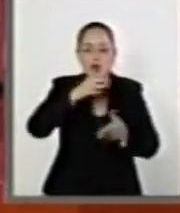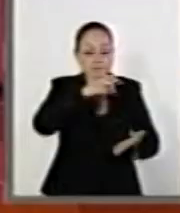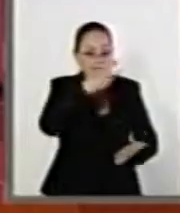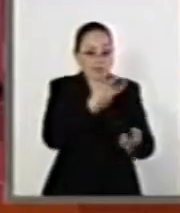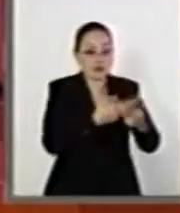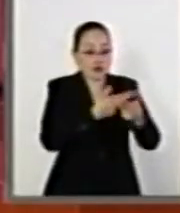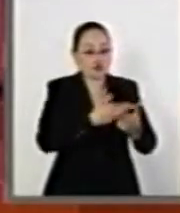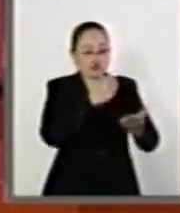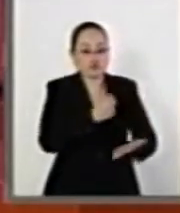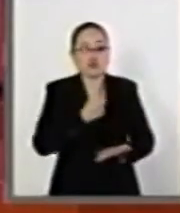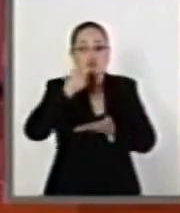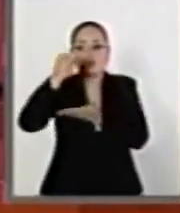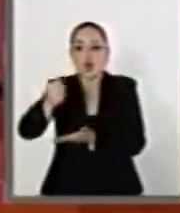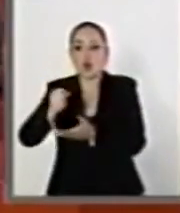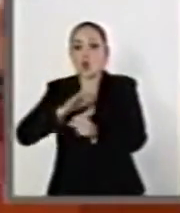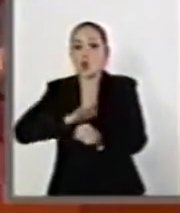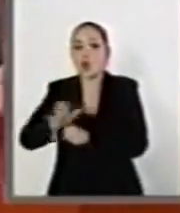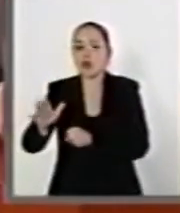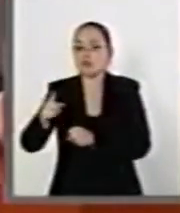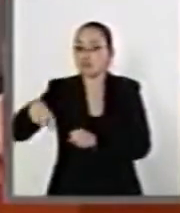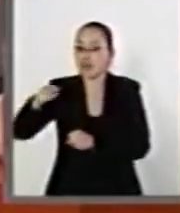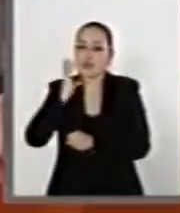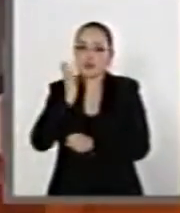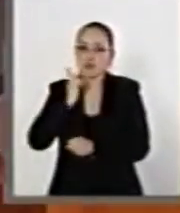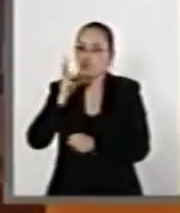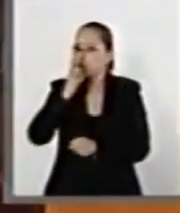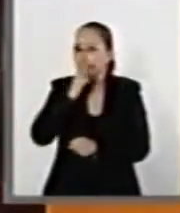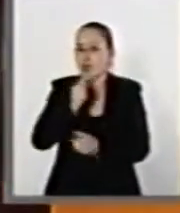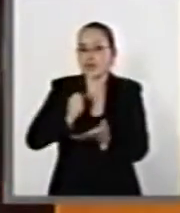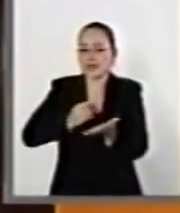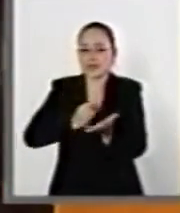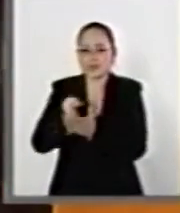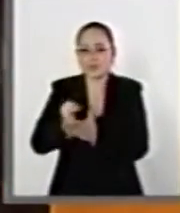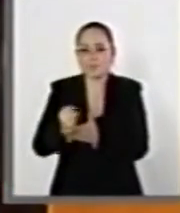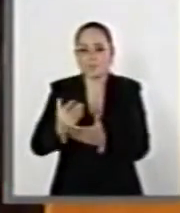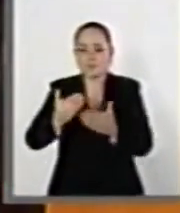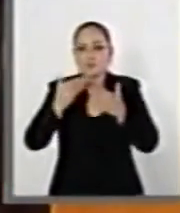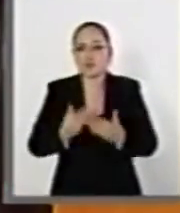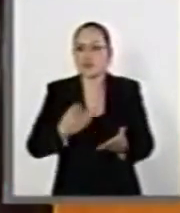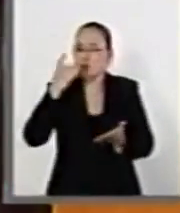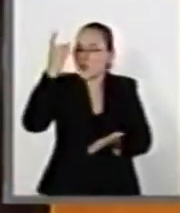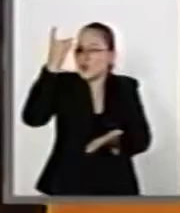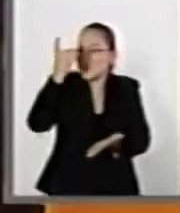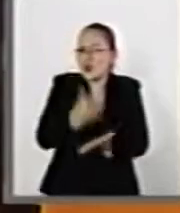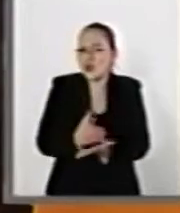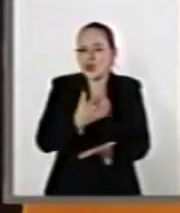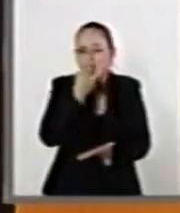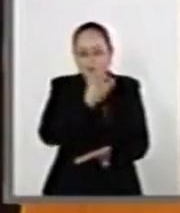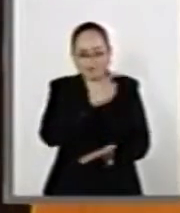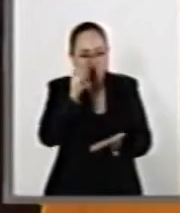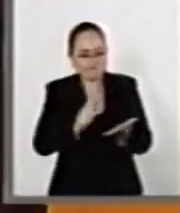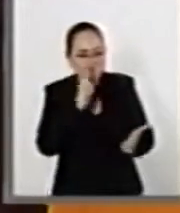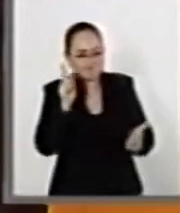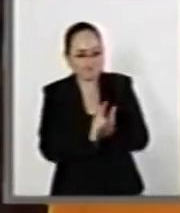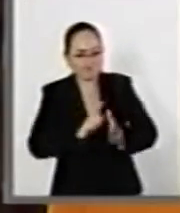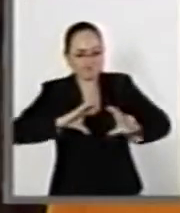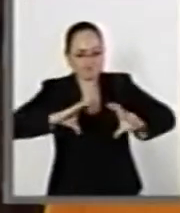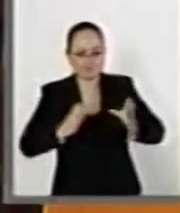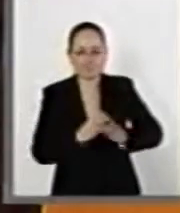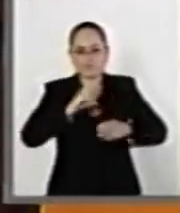recursos. Es la única excepción que tenemos en toda la legislación mexicana,